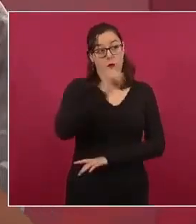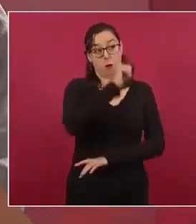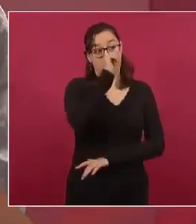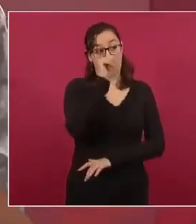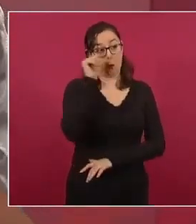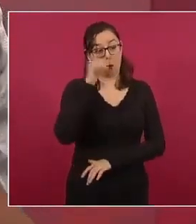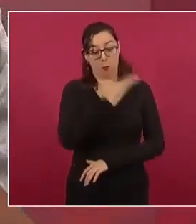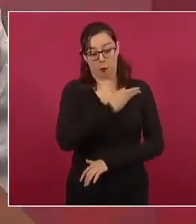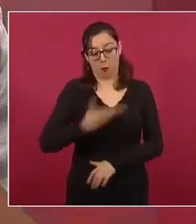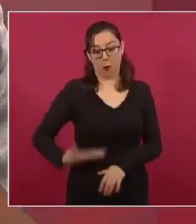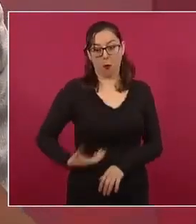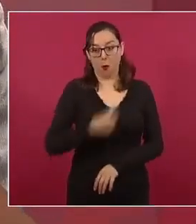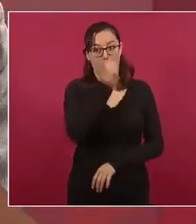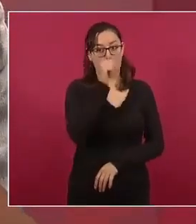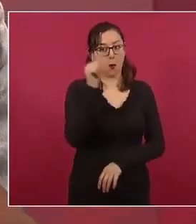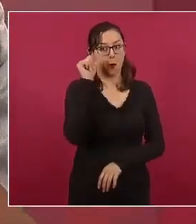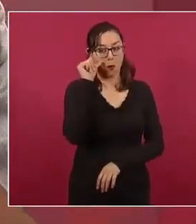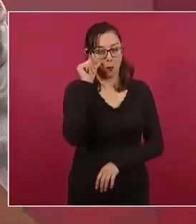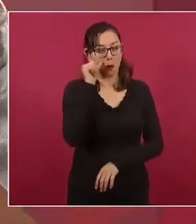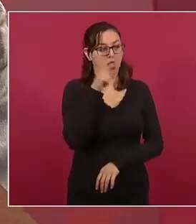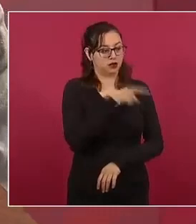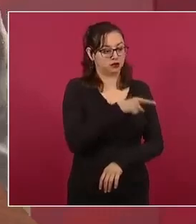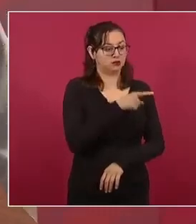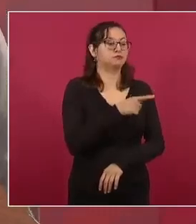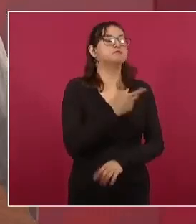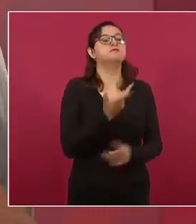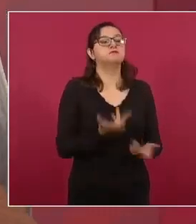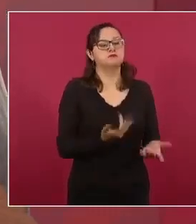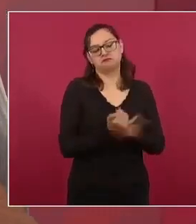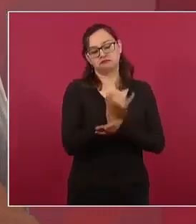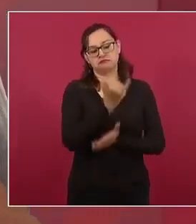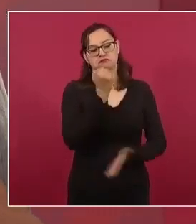del Estado,